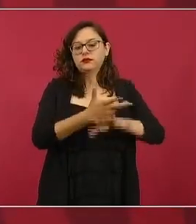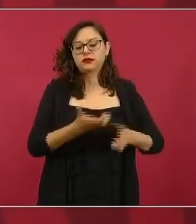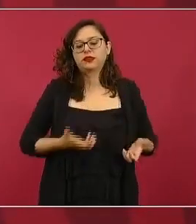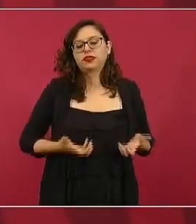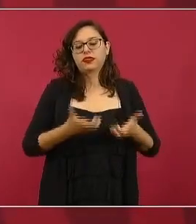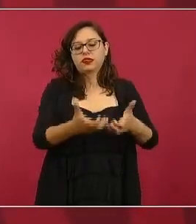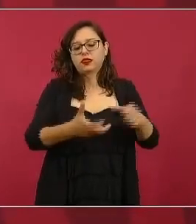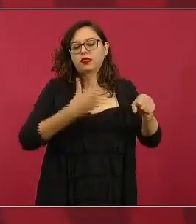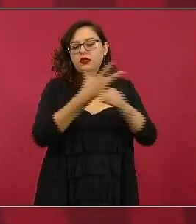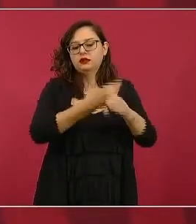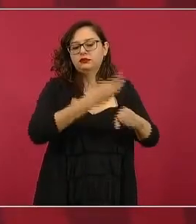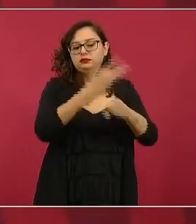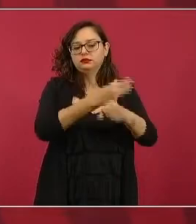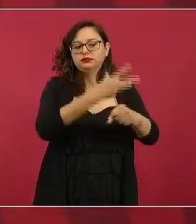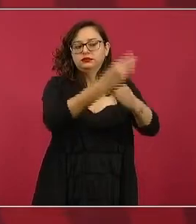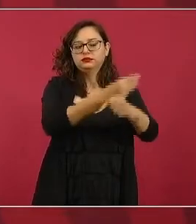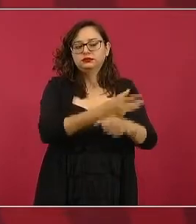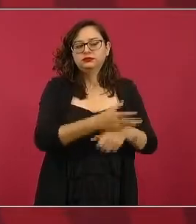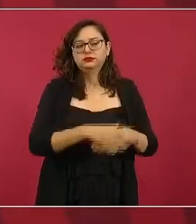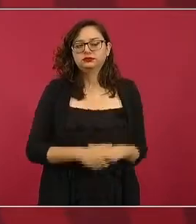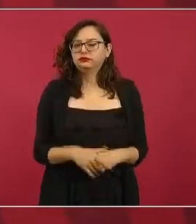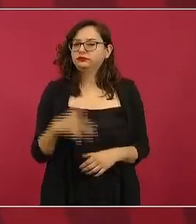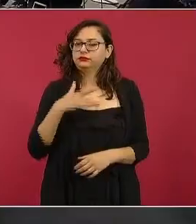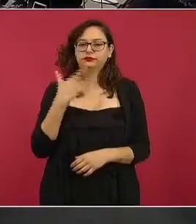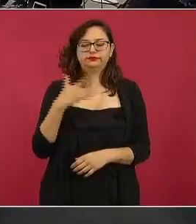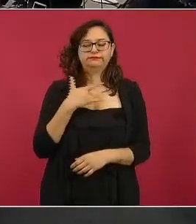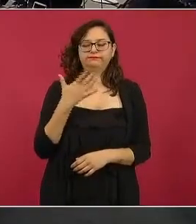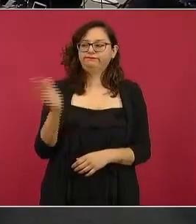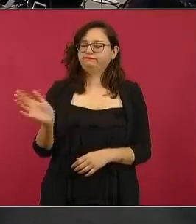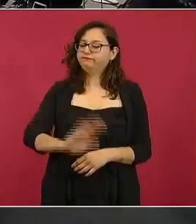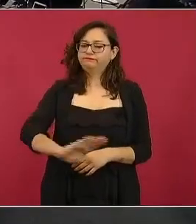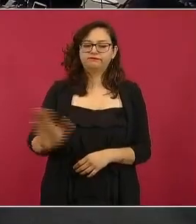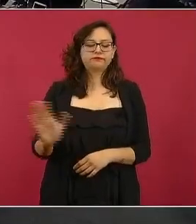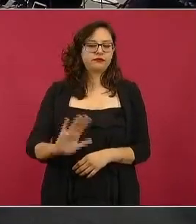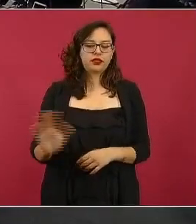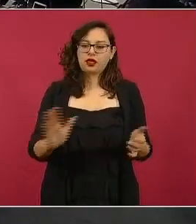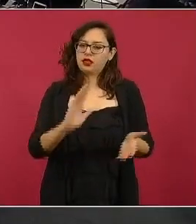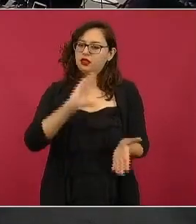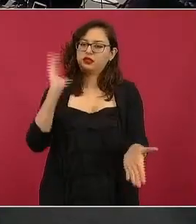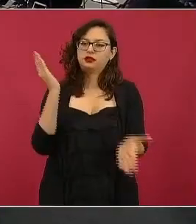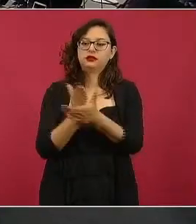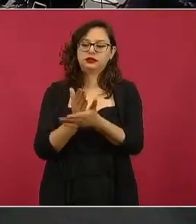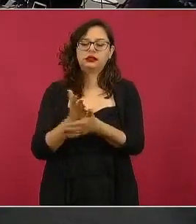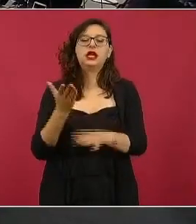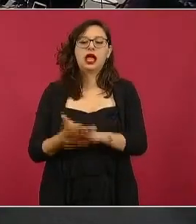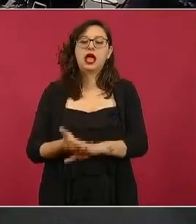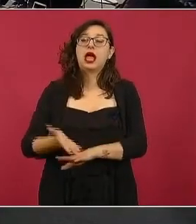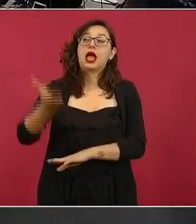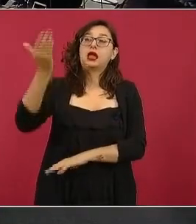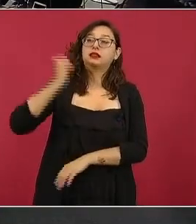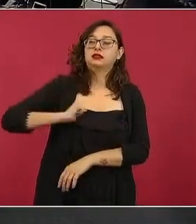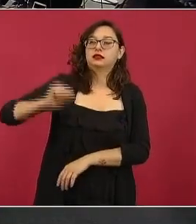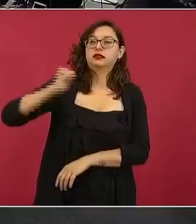estos permisos los dieron cuando Cedillo